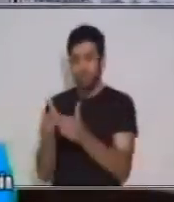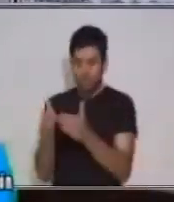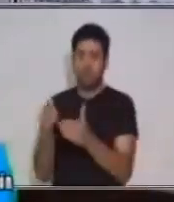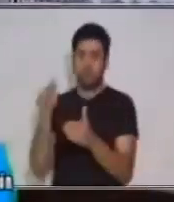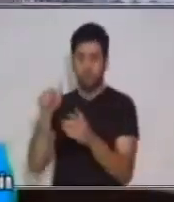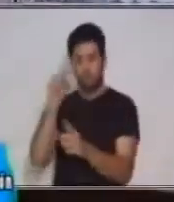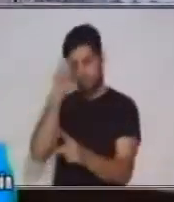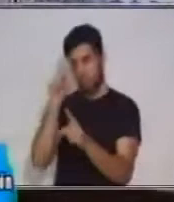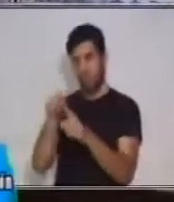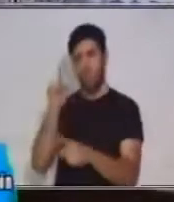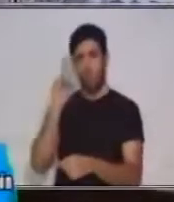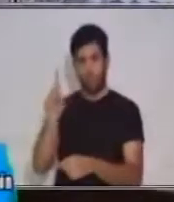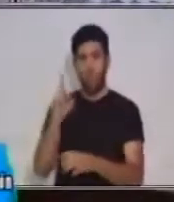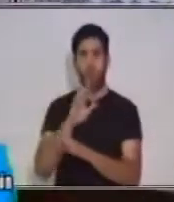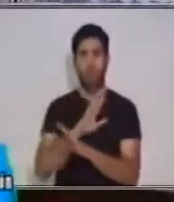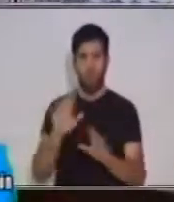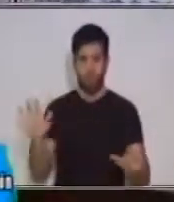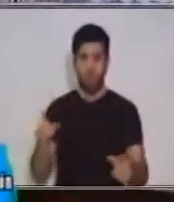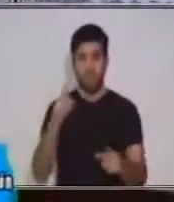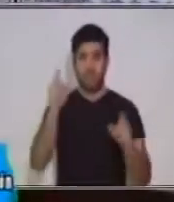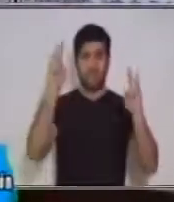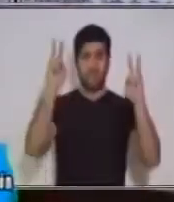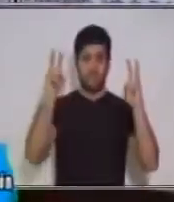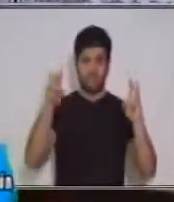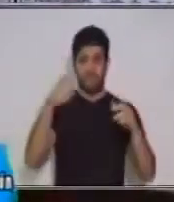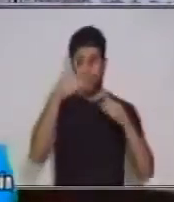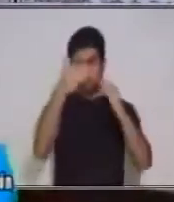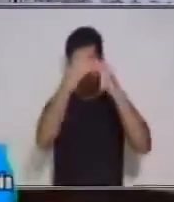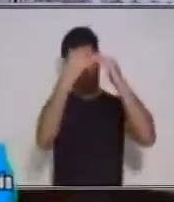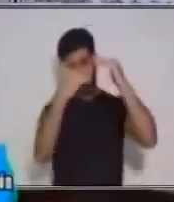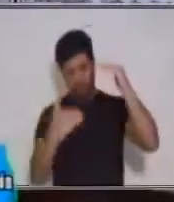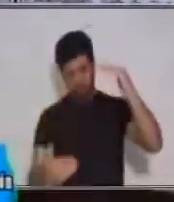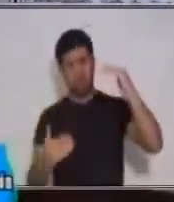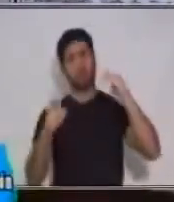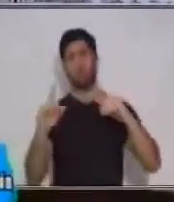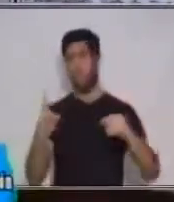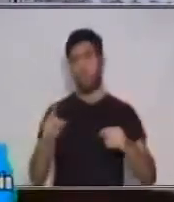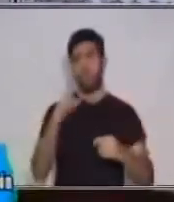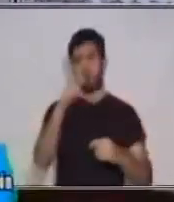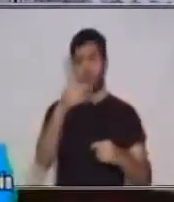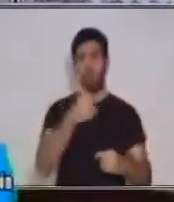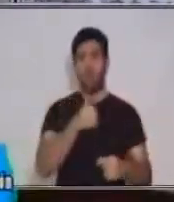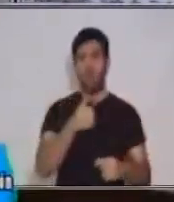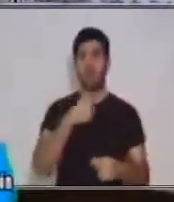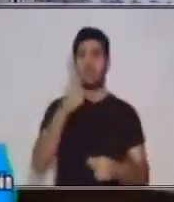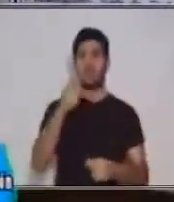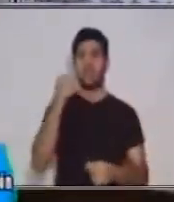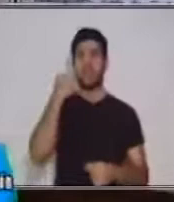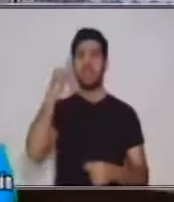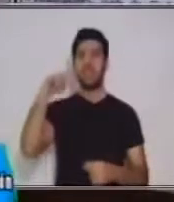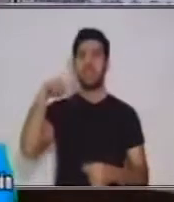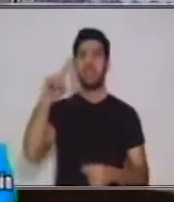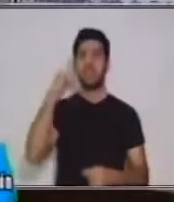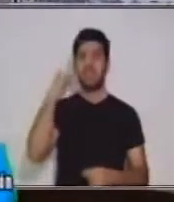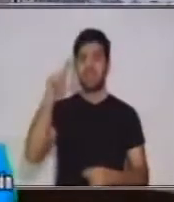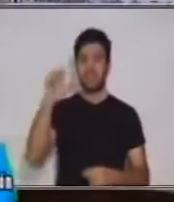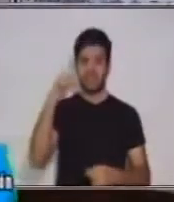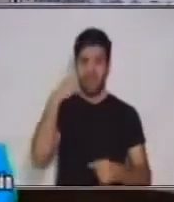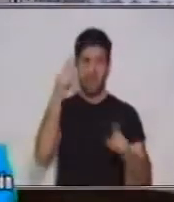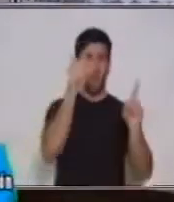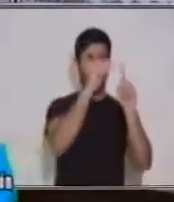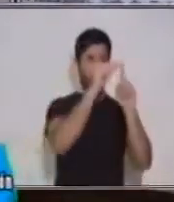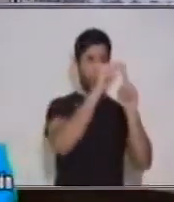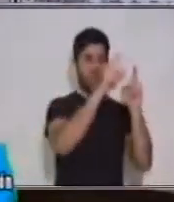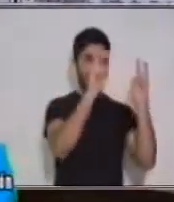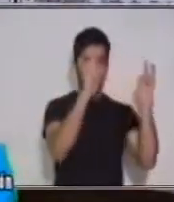necesariamente tienes que colocar todos los temas y todos los subtemas, porque para eso tienes un índice, ¿verdad? Vas a colocar algunos que